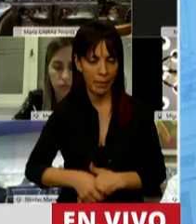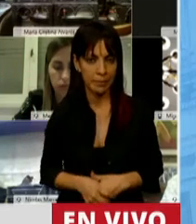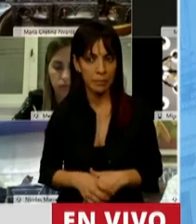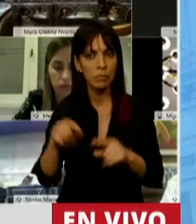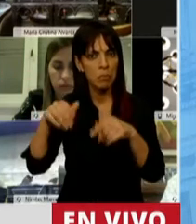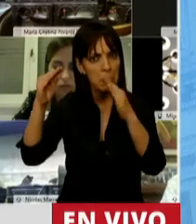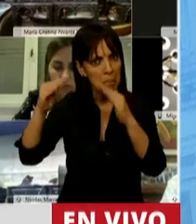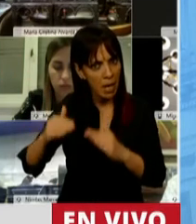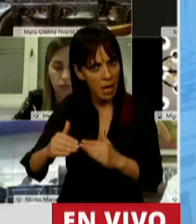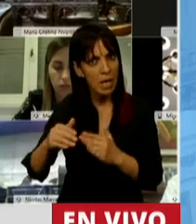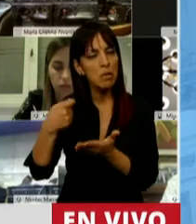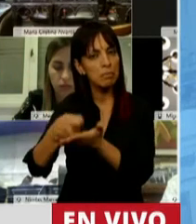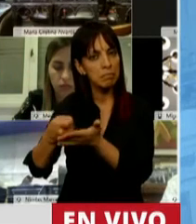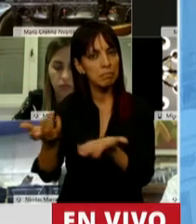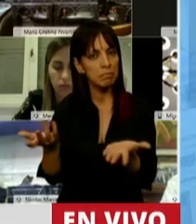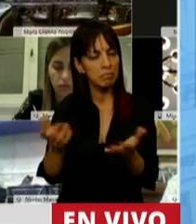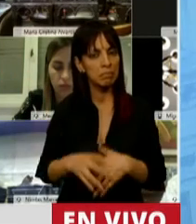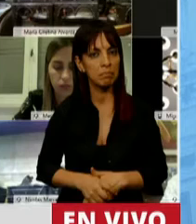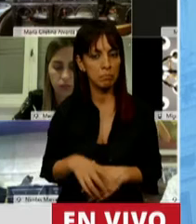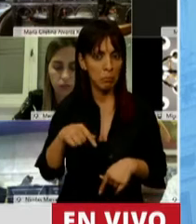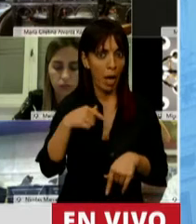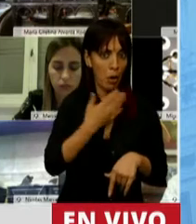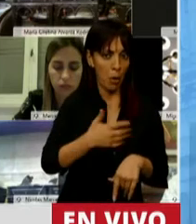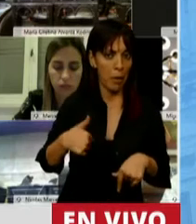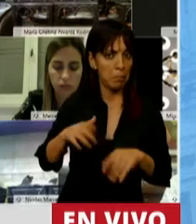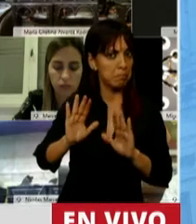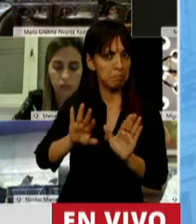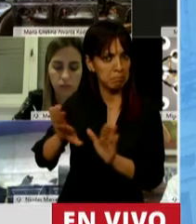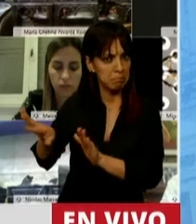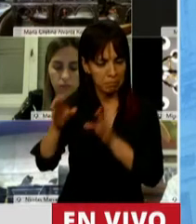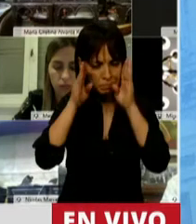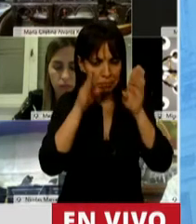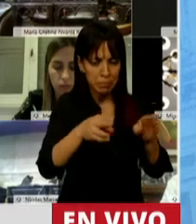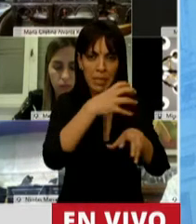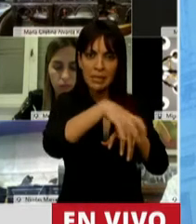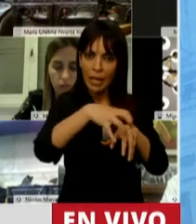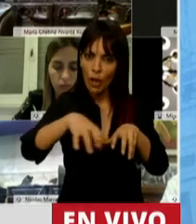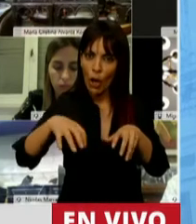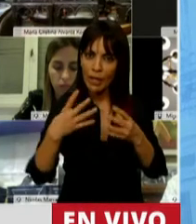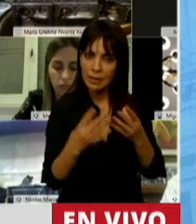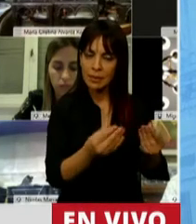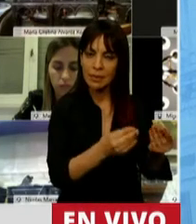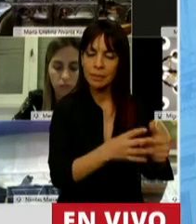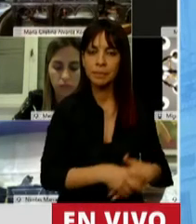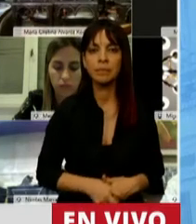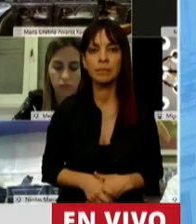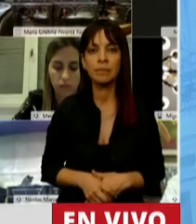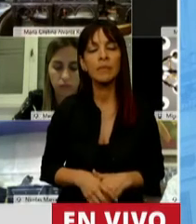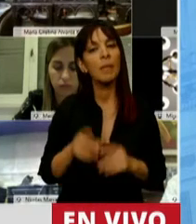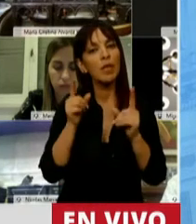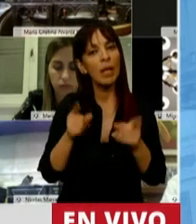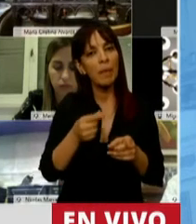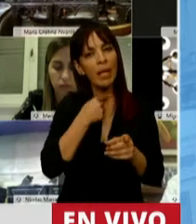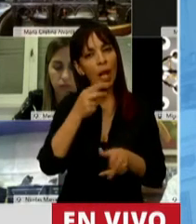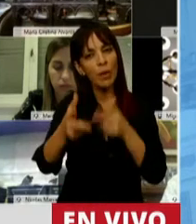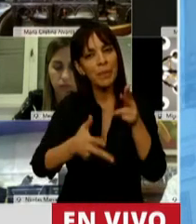no contrajo este gobierno. Pero, señor Presidente, también quiero referirme a la